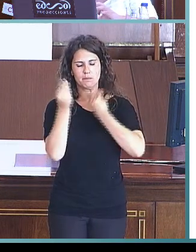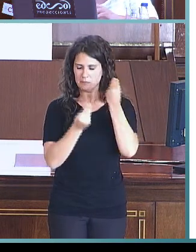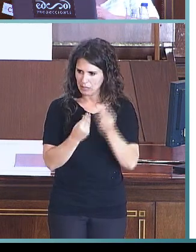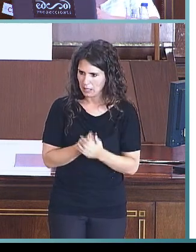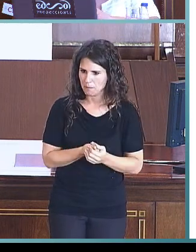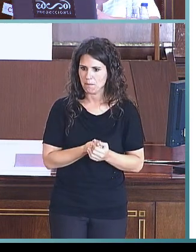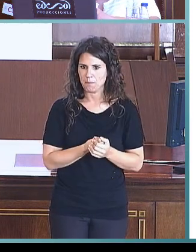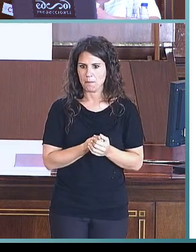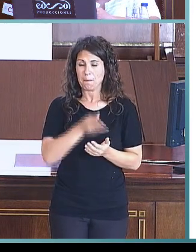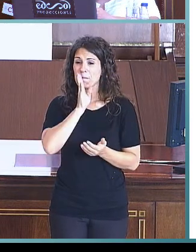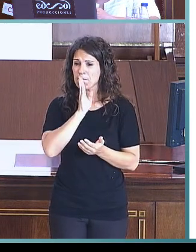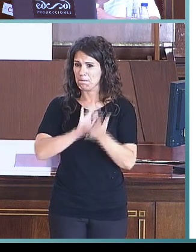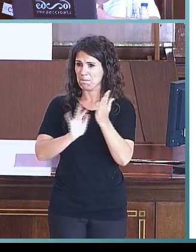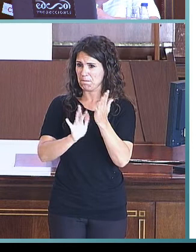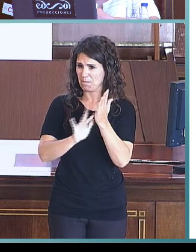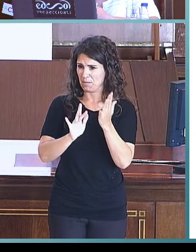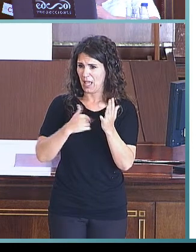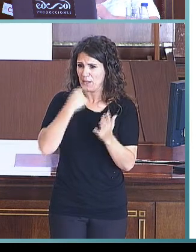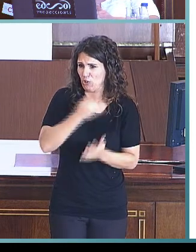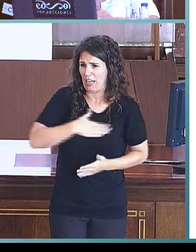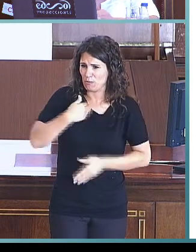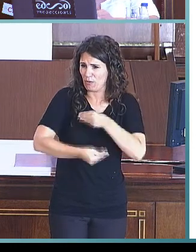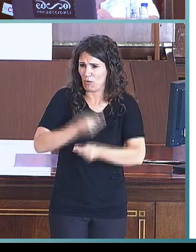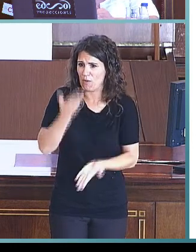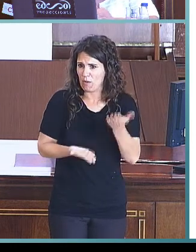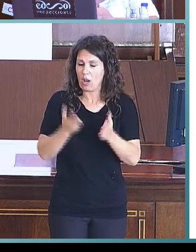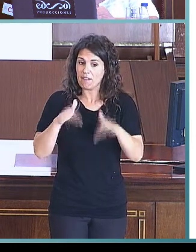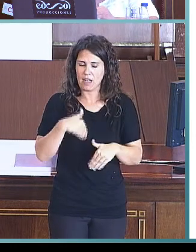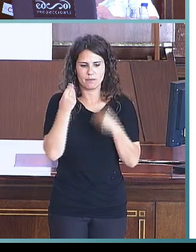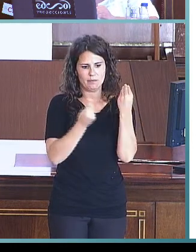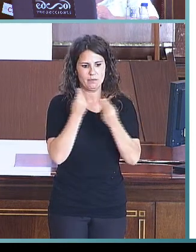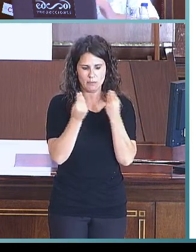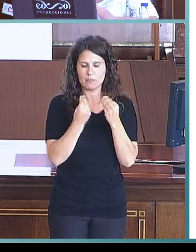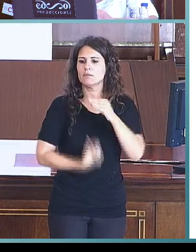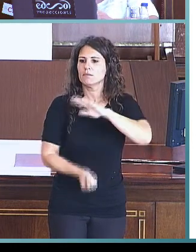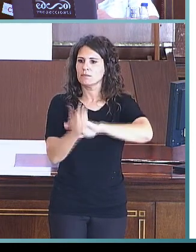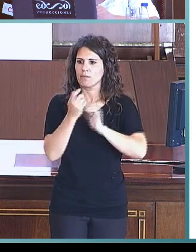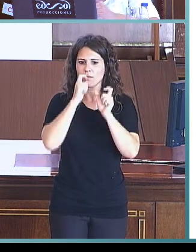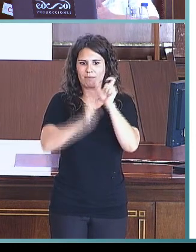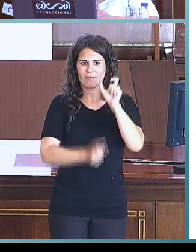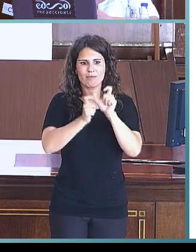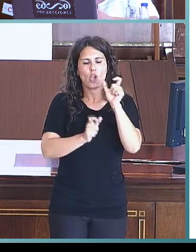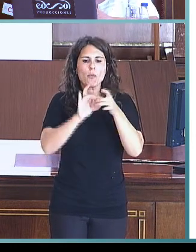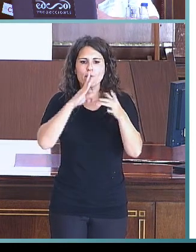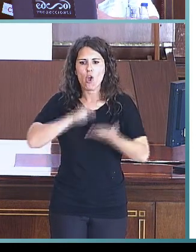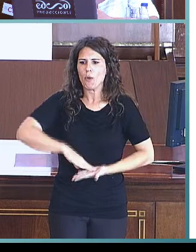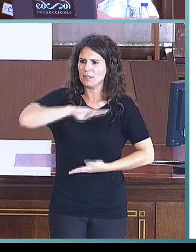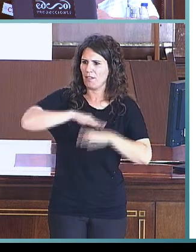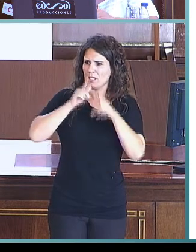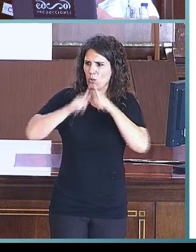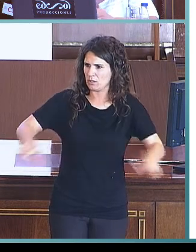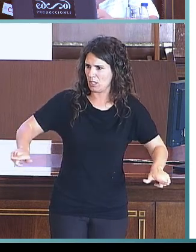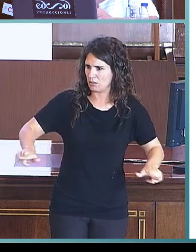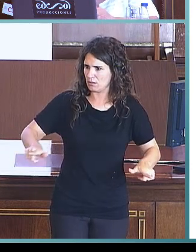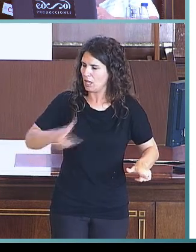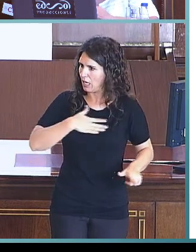evaluación que os comentábamos, decidimos utilizar un inventario de competencias lingüísticas en lengua de signos que algunos de los autores de